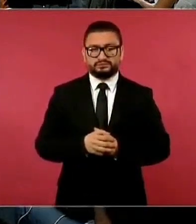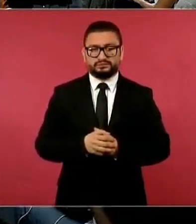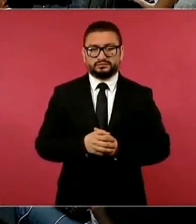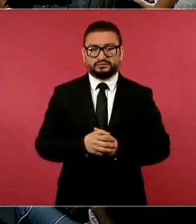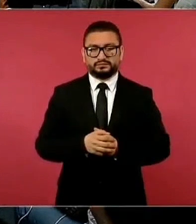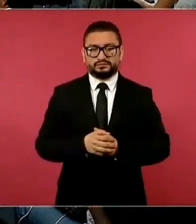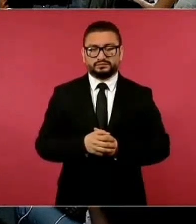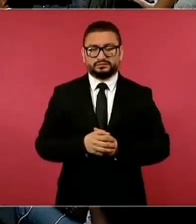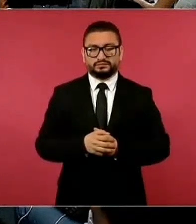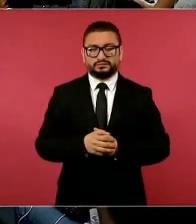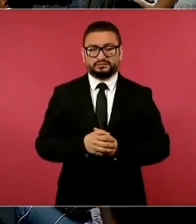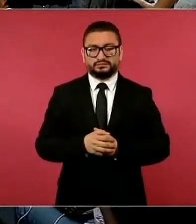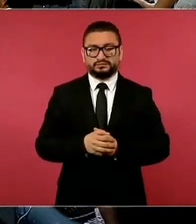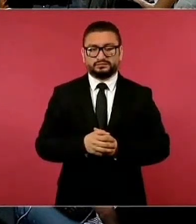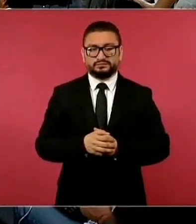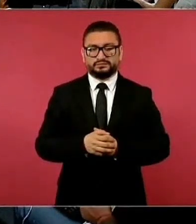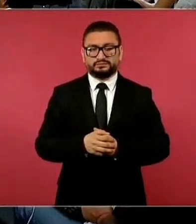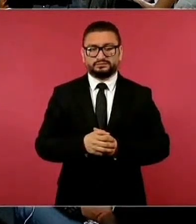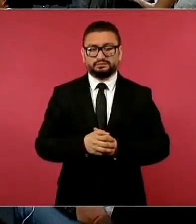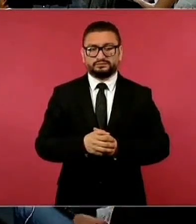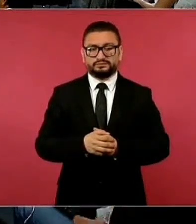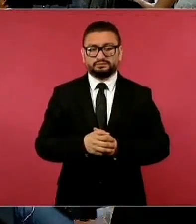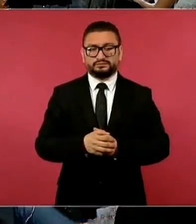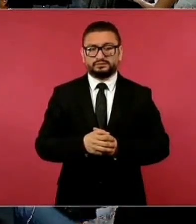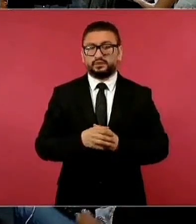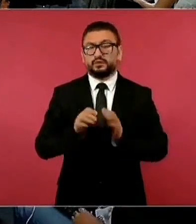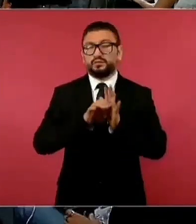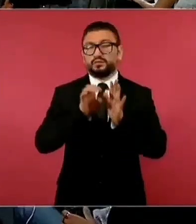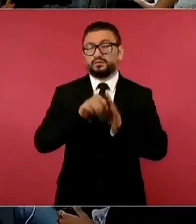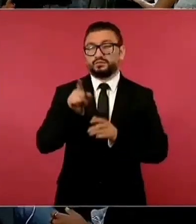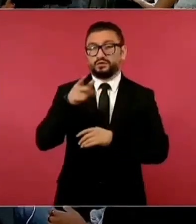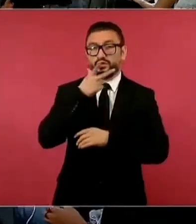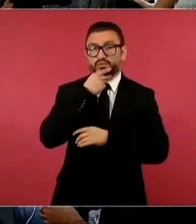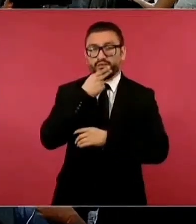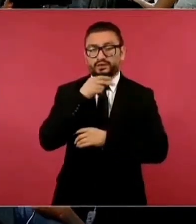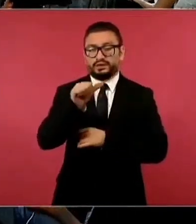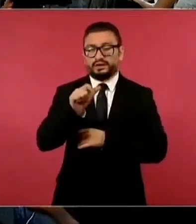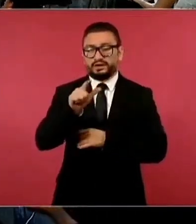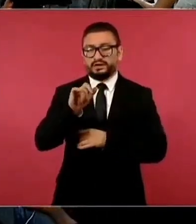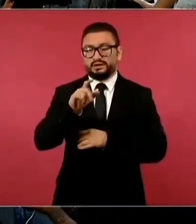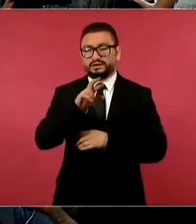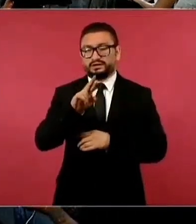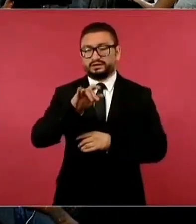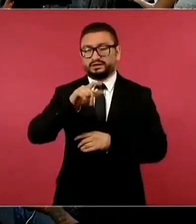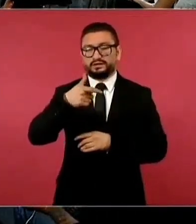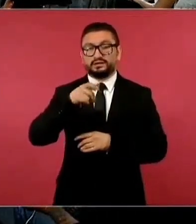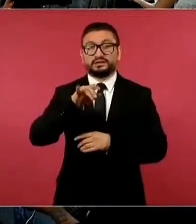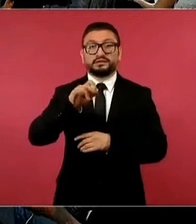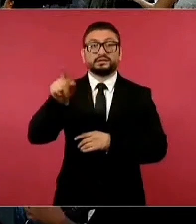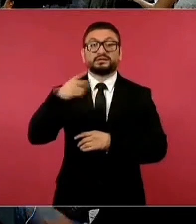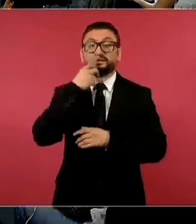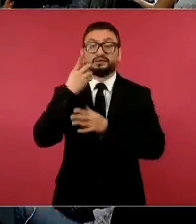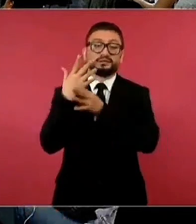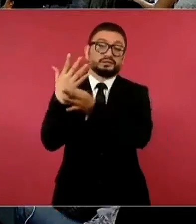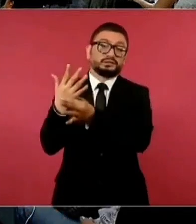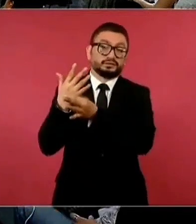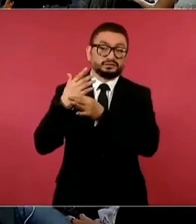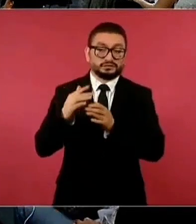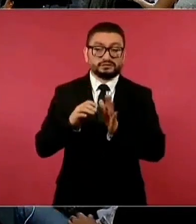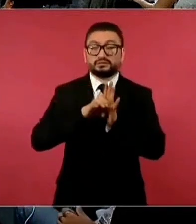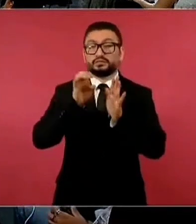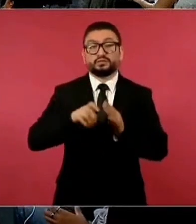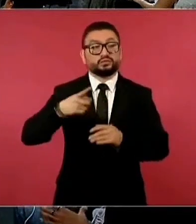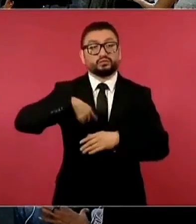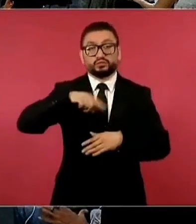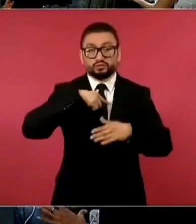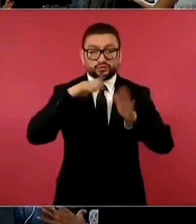el señor Alarraque, que dice que no se nos dan cuenta de que vivimos en una